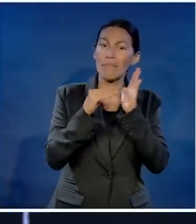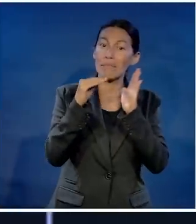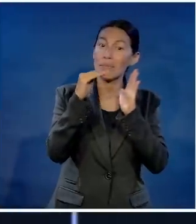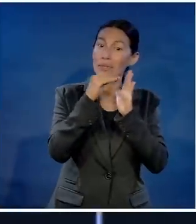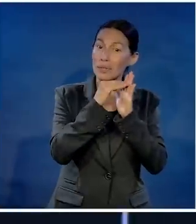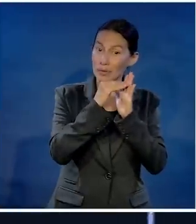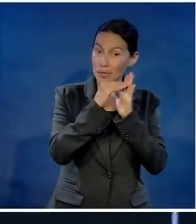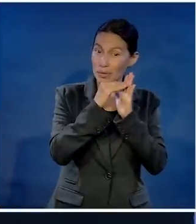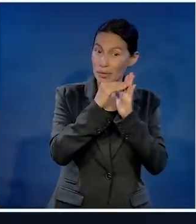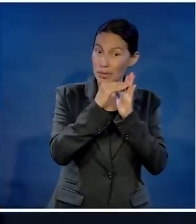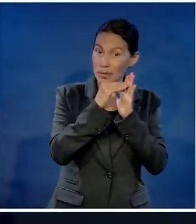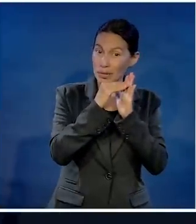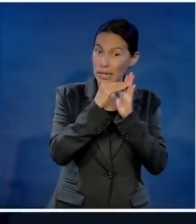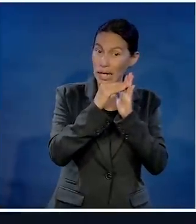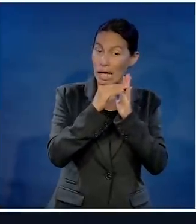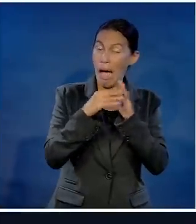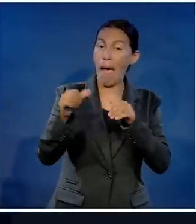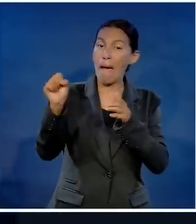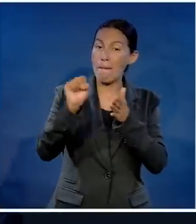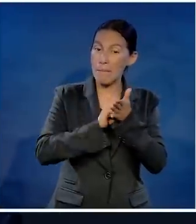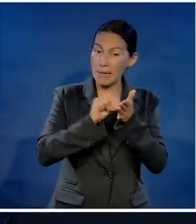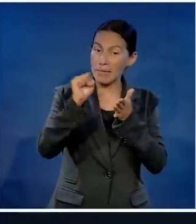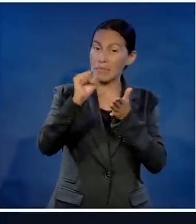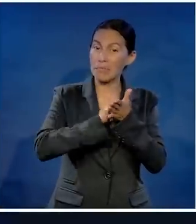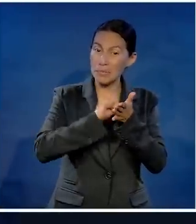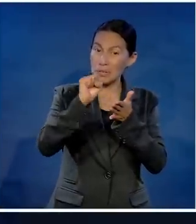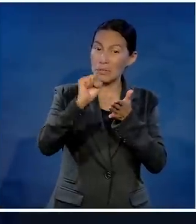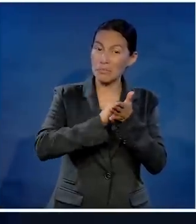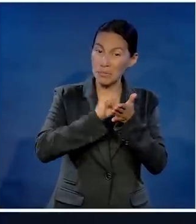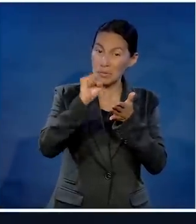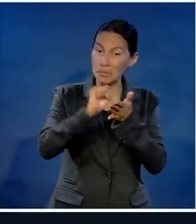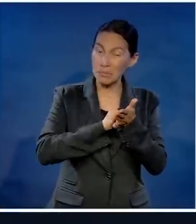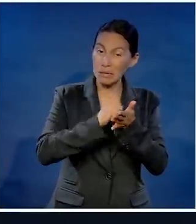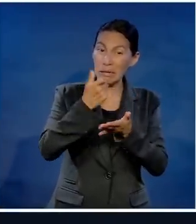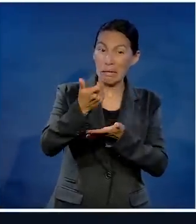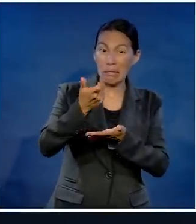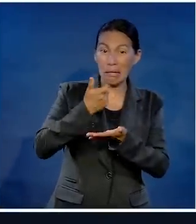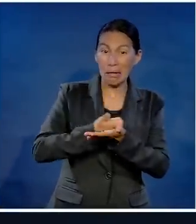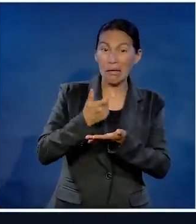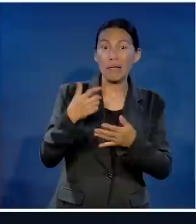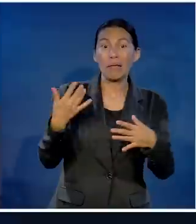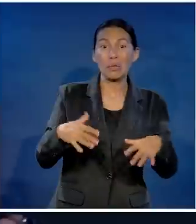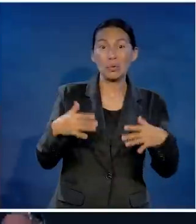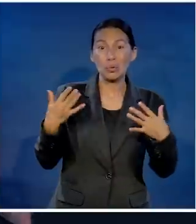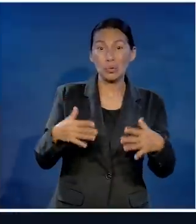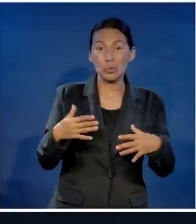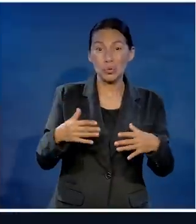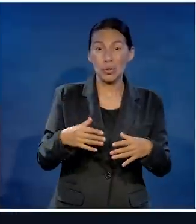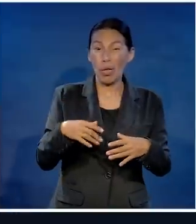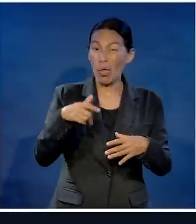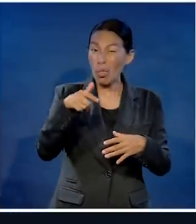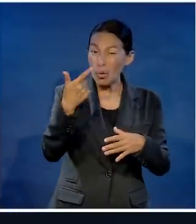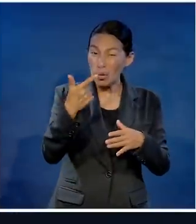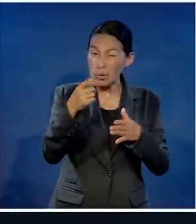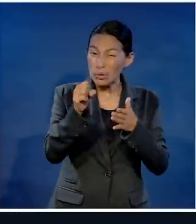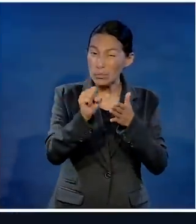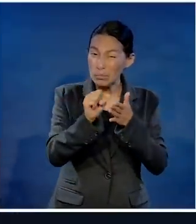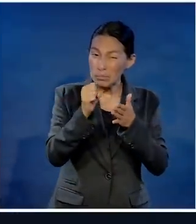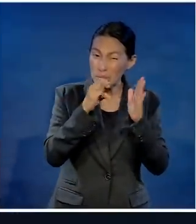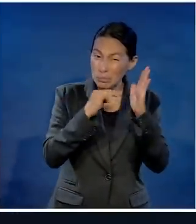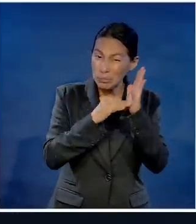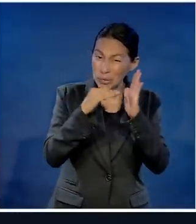1.040 millones de pesos. Por mes, él aseguraba un sueldo de 12 millones